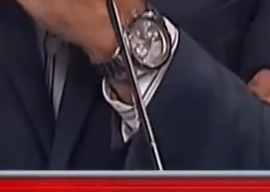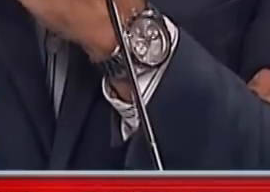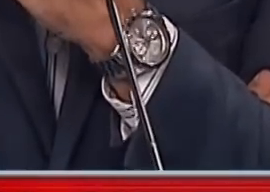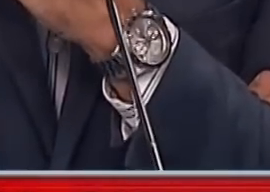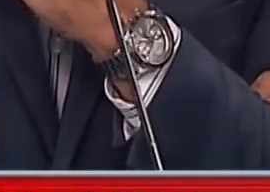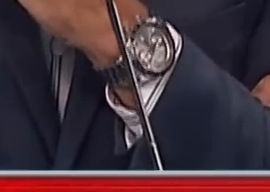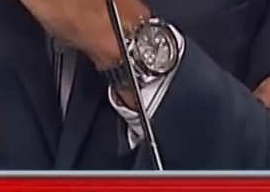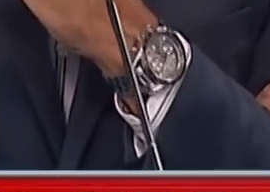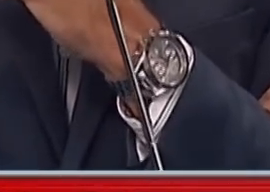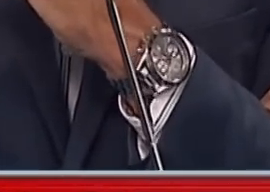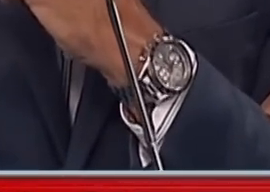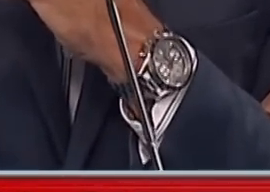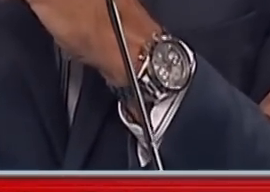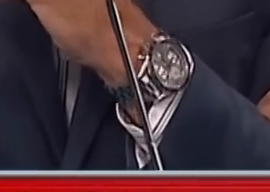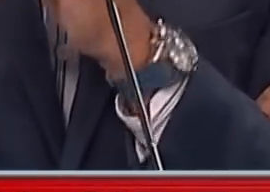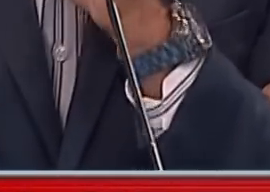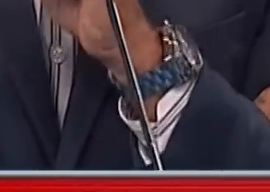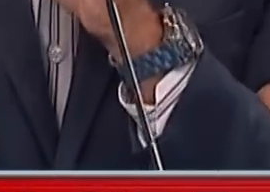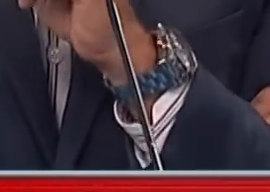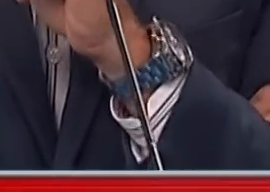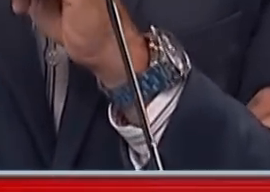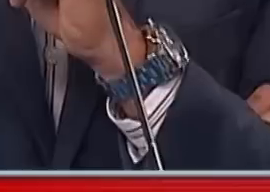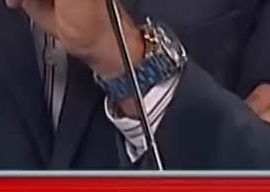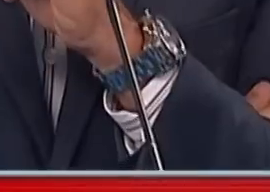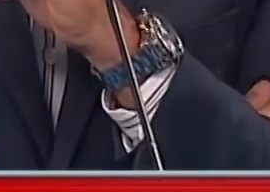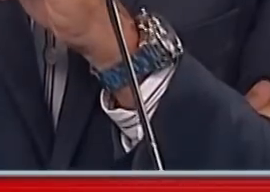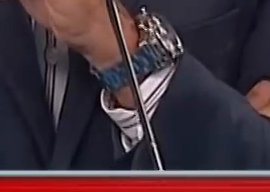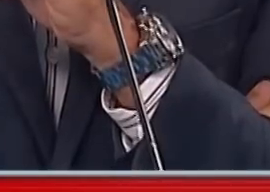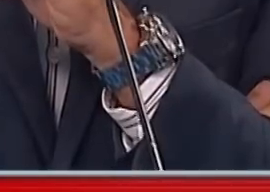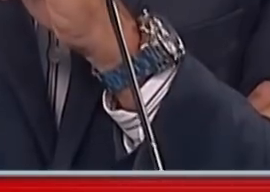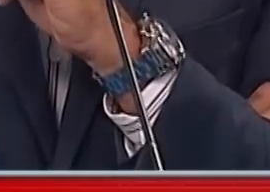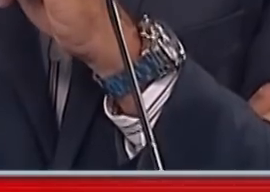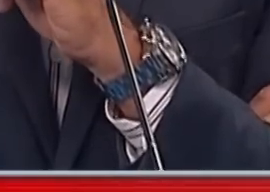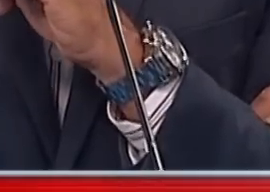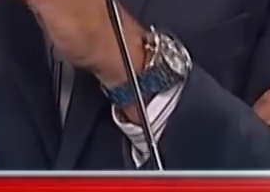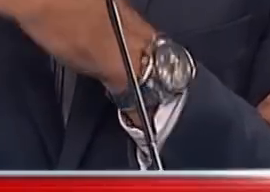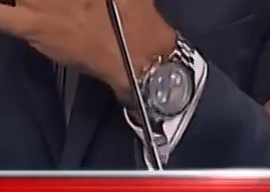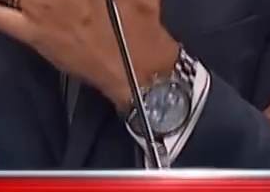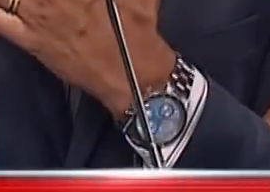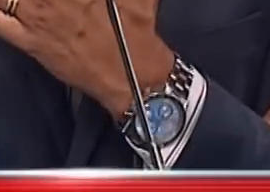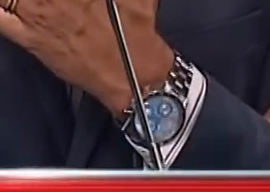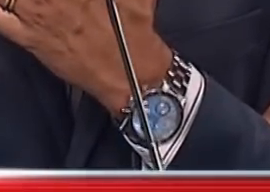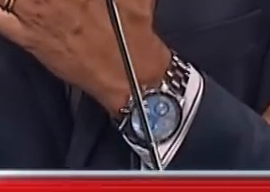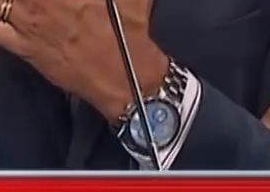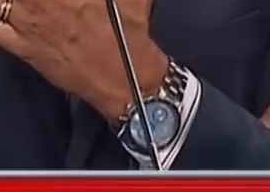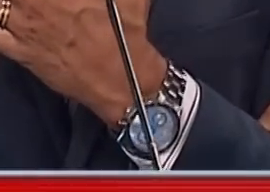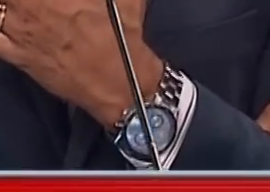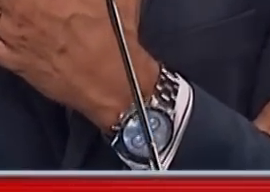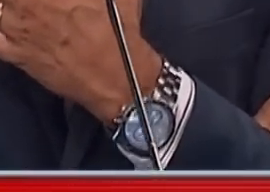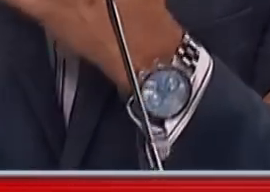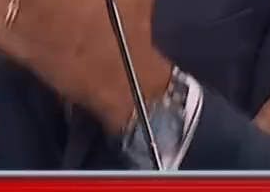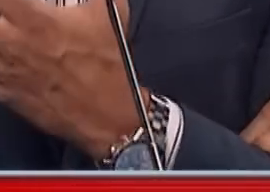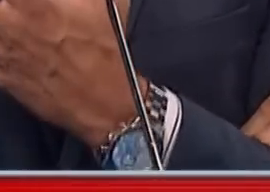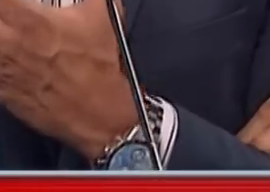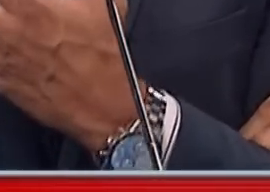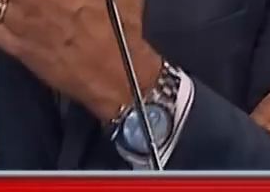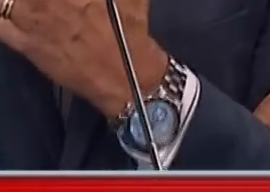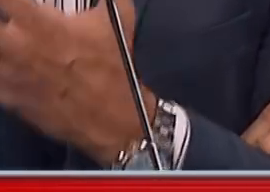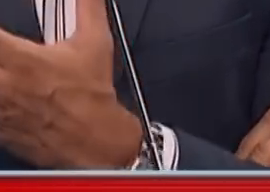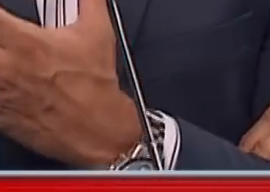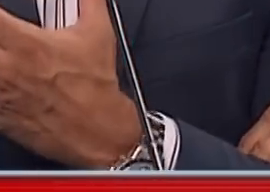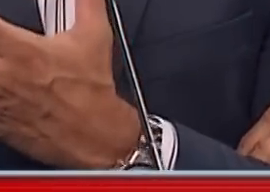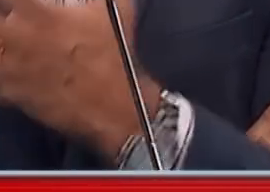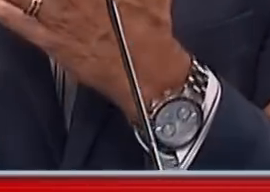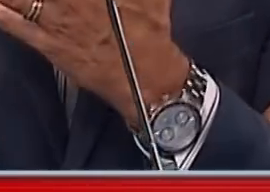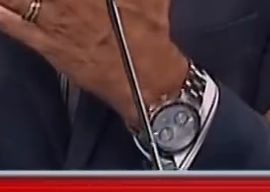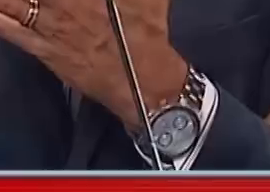dijo a mí no me van a extorsionar, no me van a extorsionar, no les tengo miedo, ¿no? Digo, ¿no debería hacer